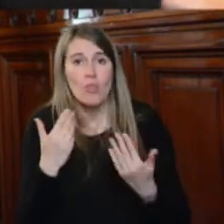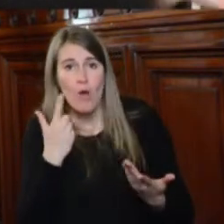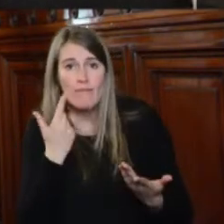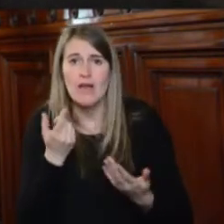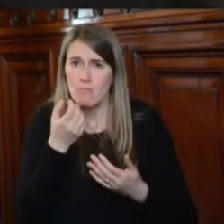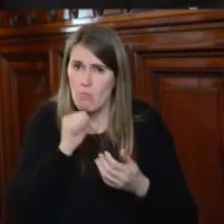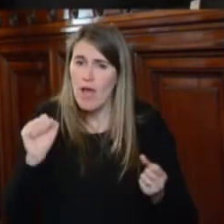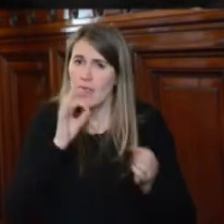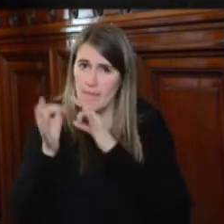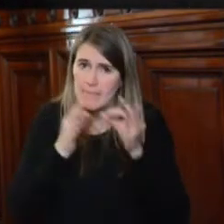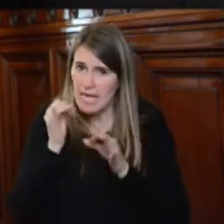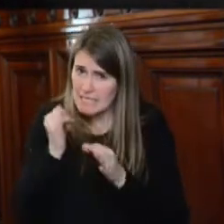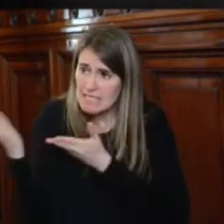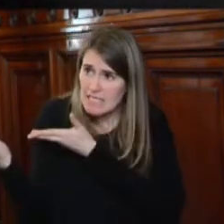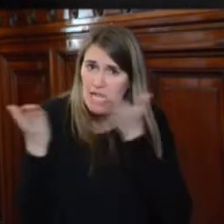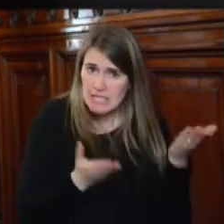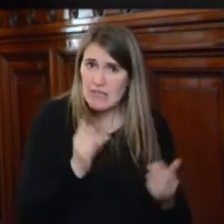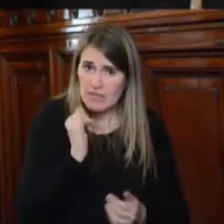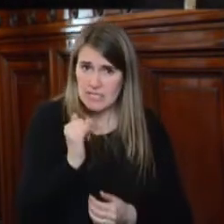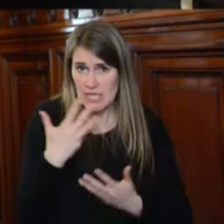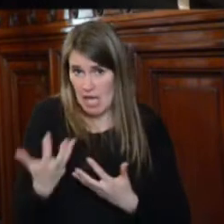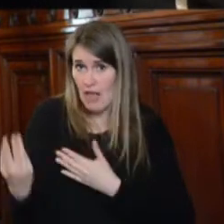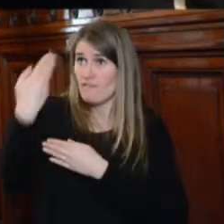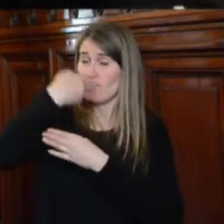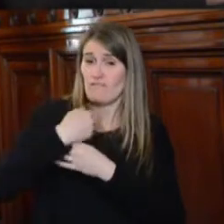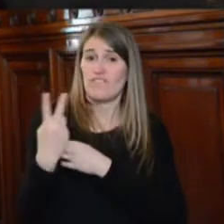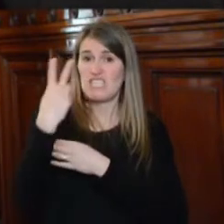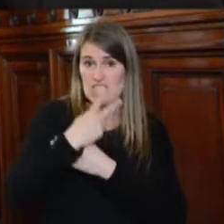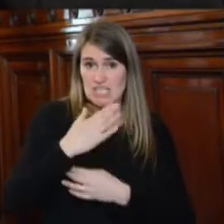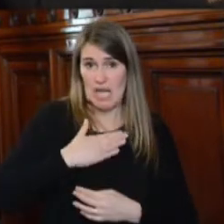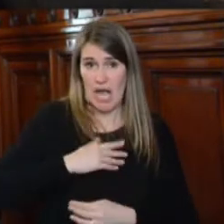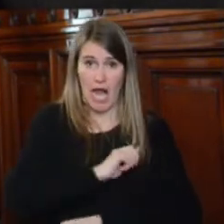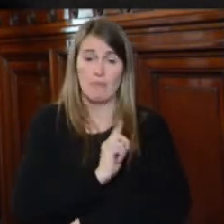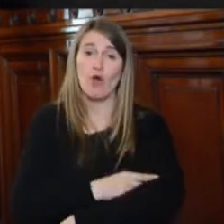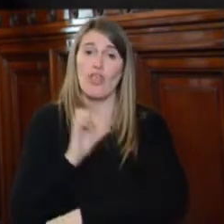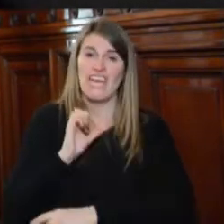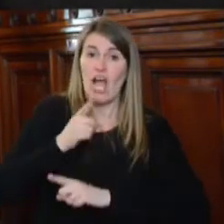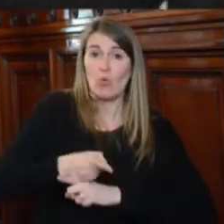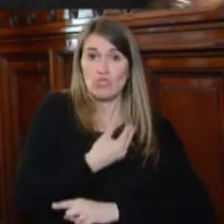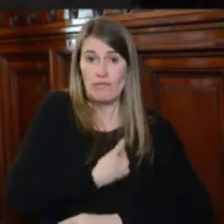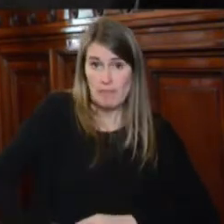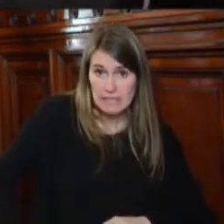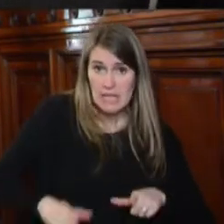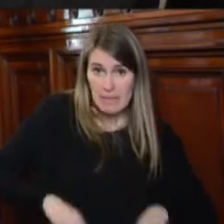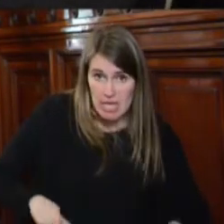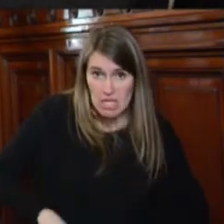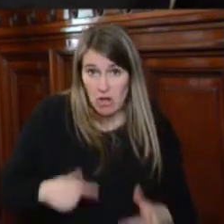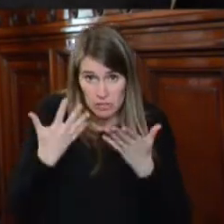un honor recibirla como hemos recibido a todos los relatores durante estos dos años que estamos en el gobierno.